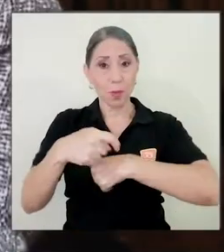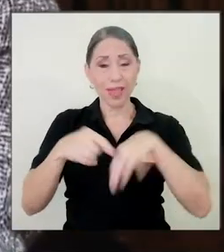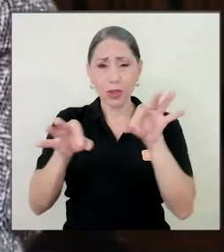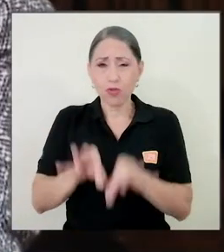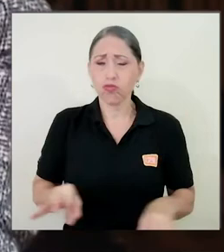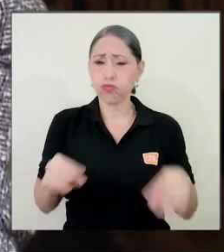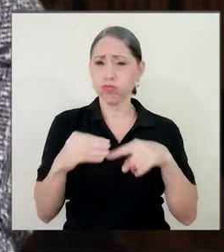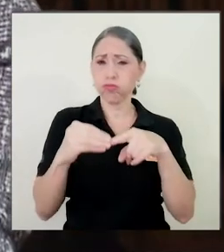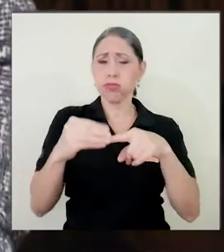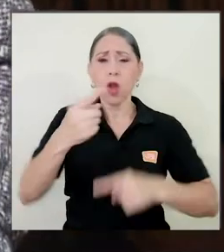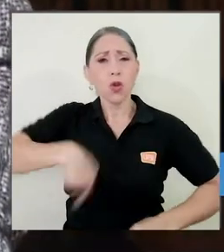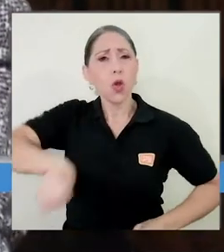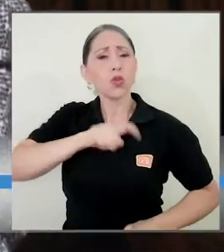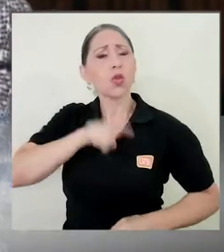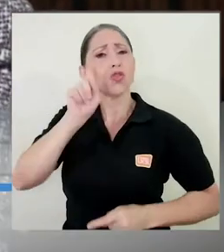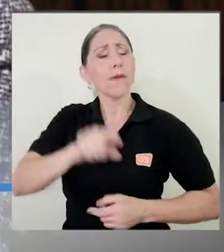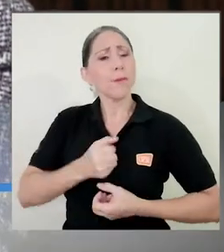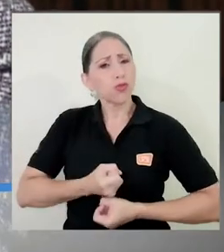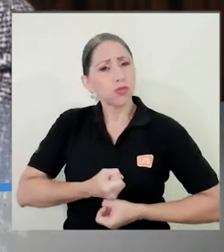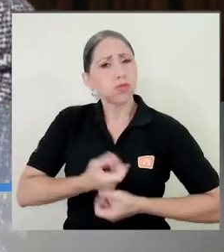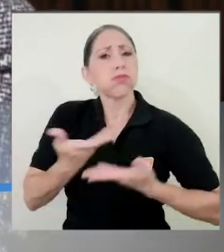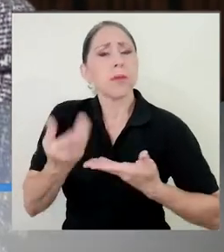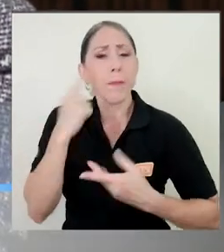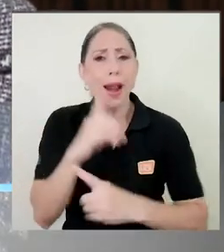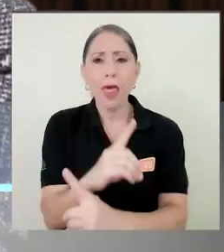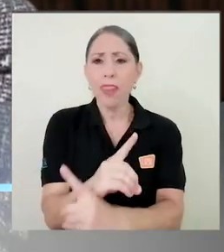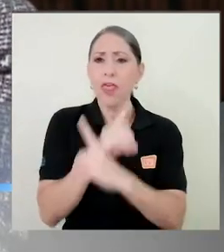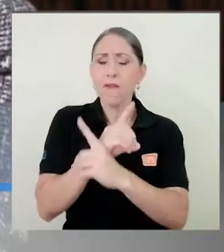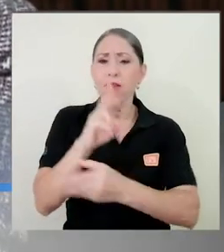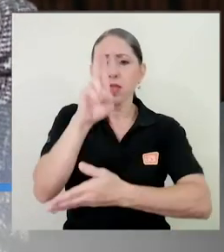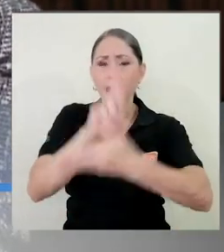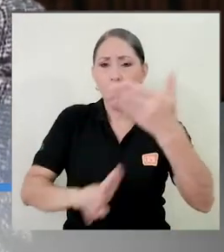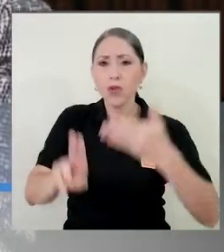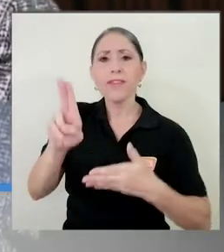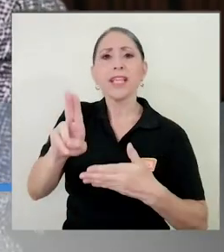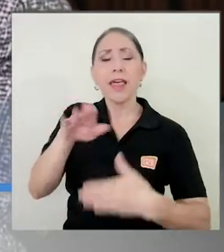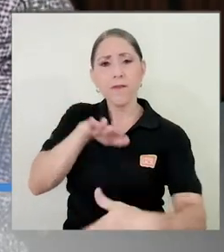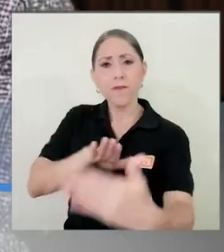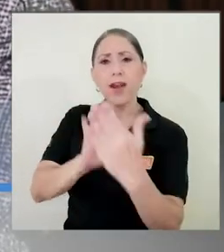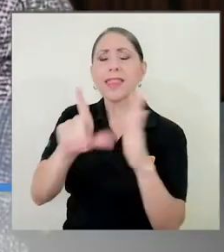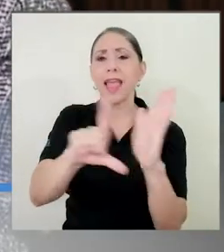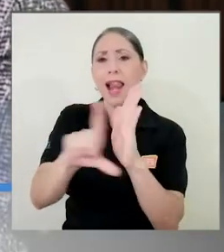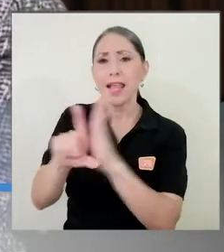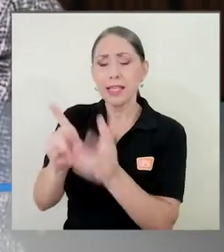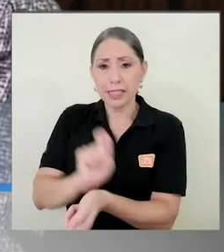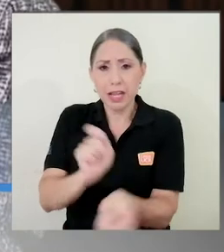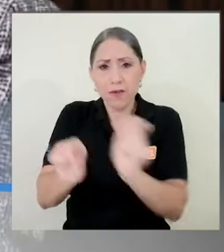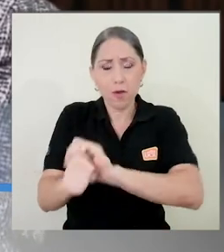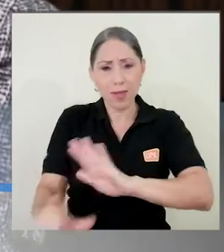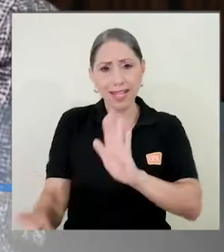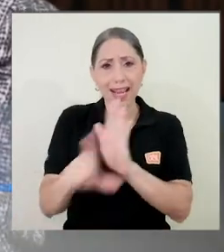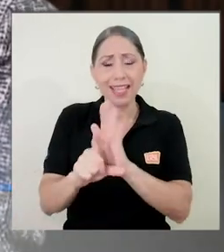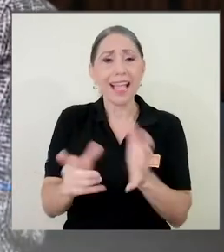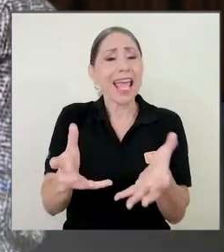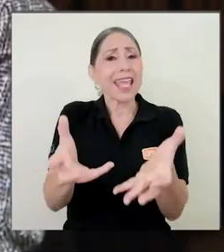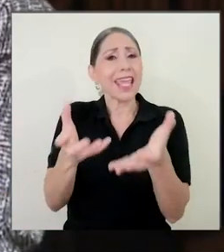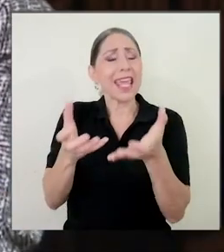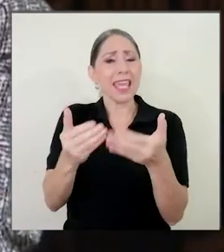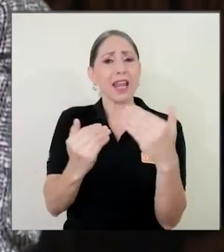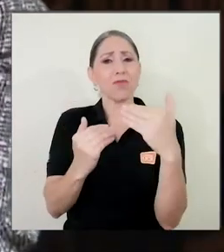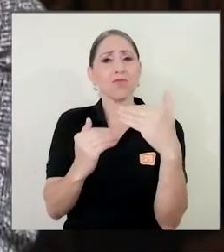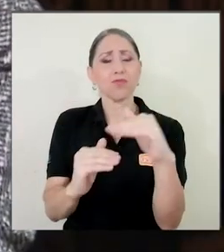debemos levantar nuestra voz para defender a la Universidad de leyes y reformas que pretenden